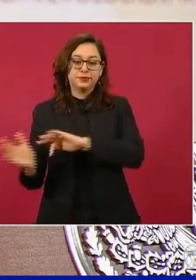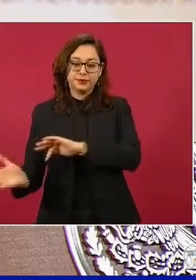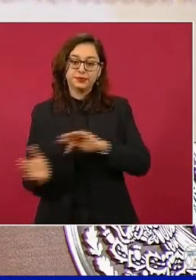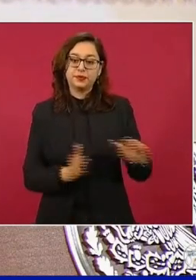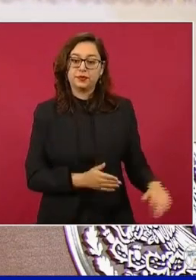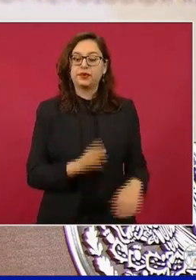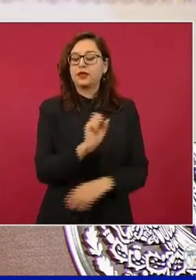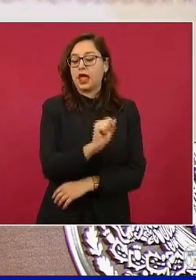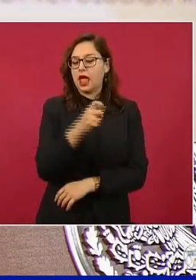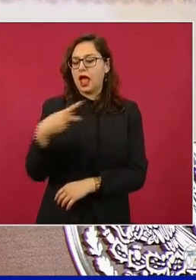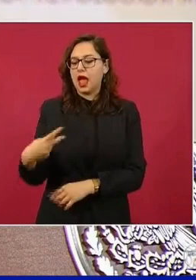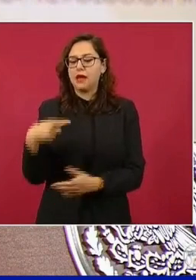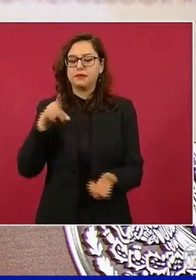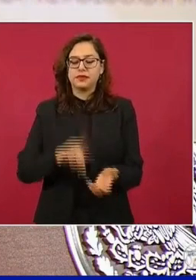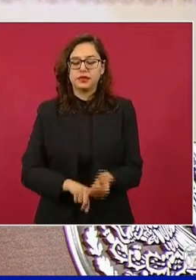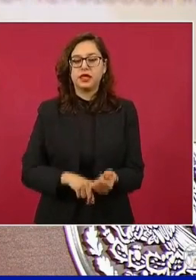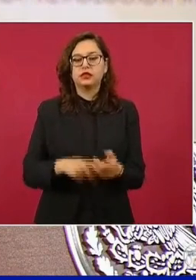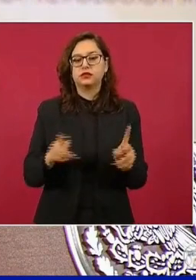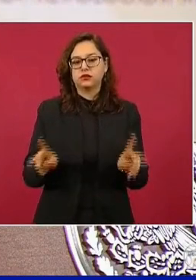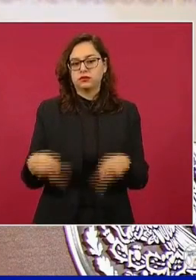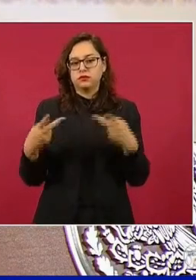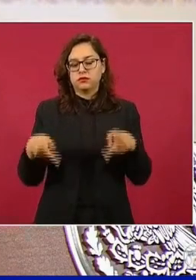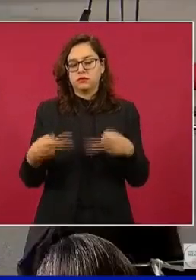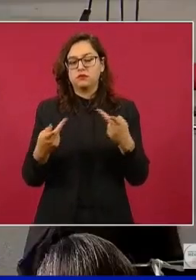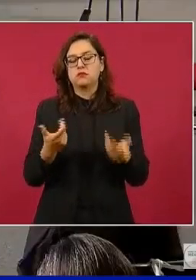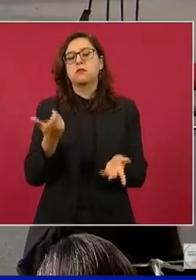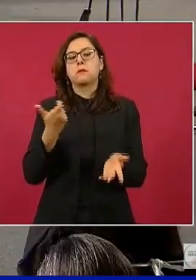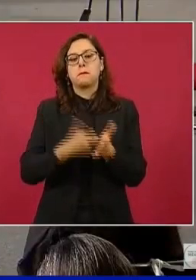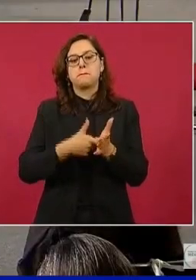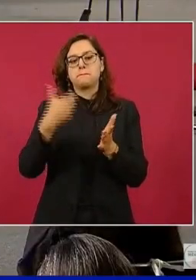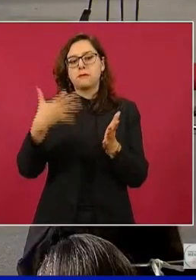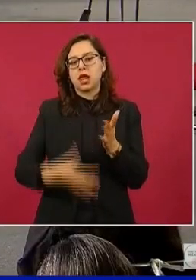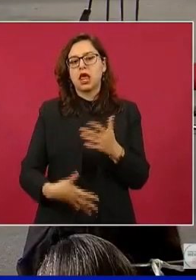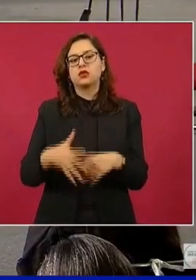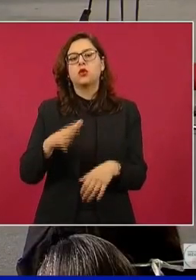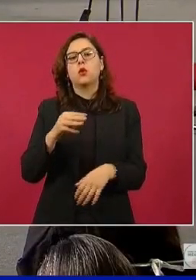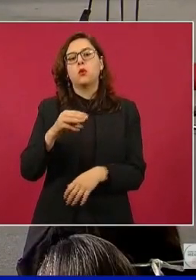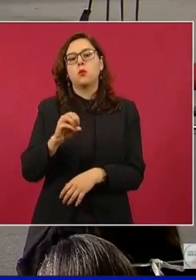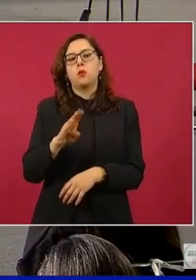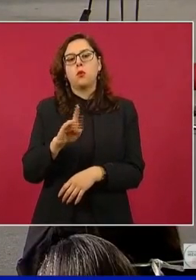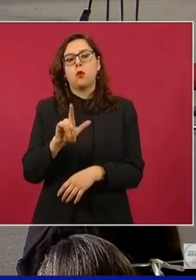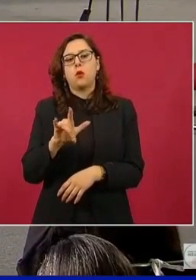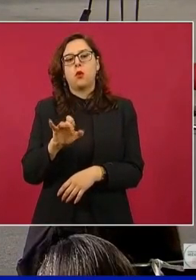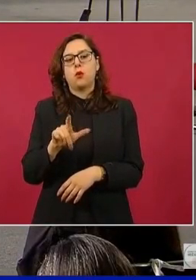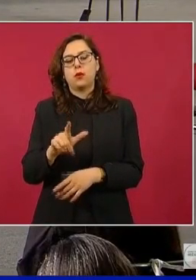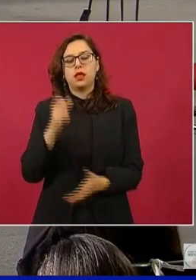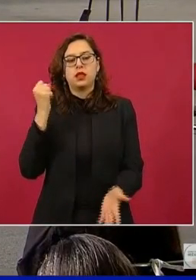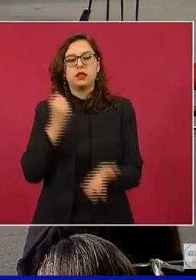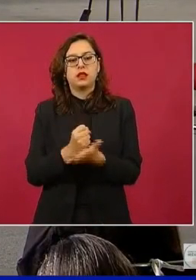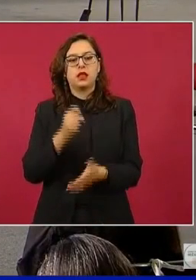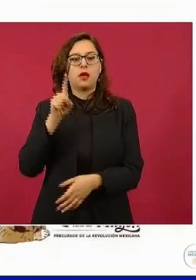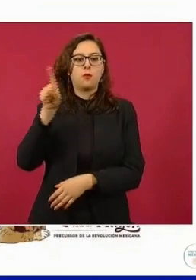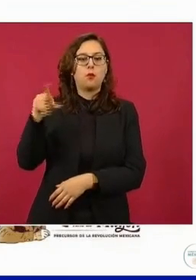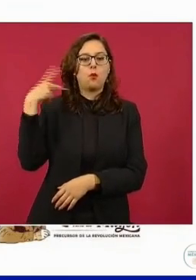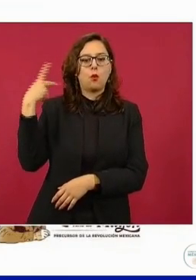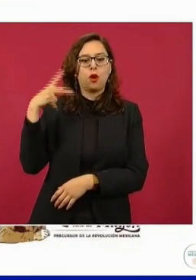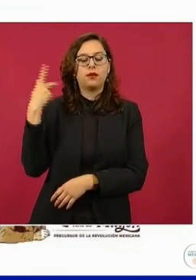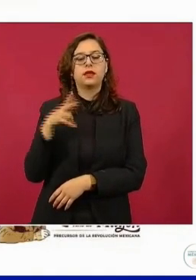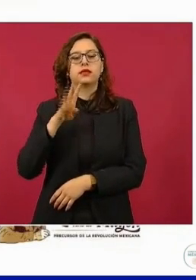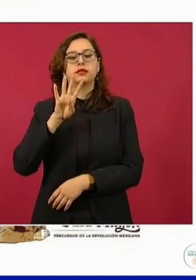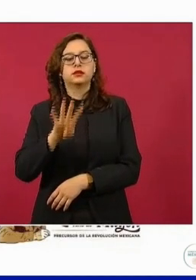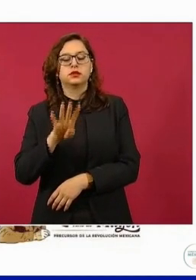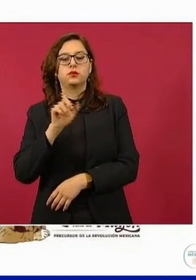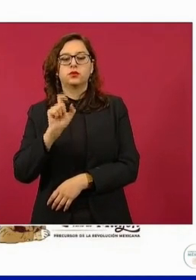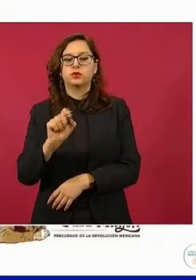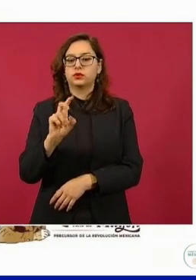las más baratas de las regulares de móvil a 19 pesos con 38 centavos el litro en Puebla, Puebla, y también de